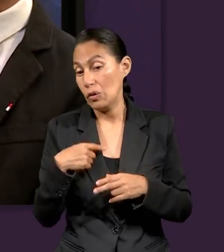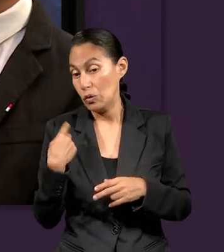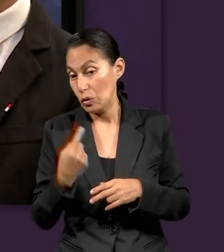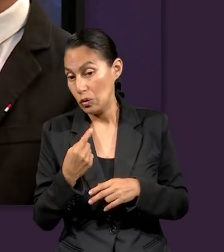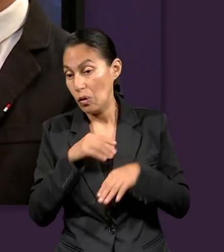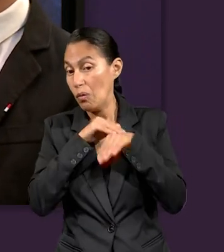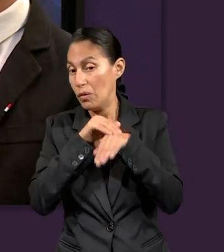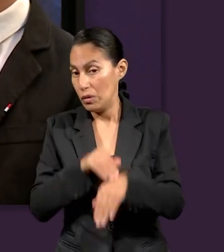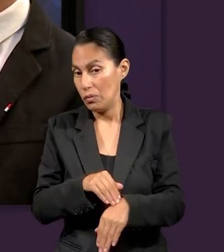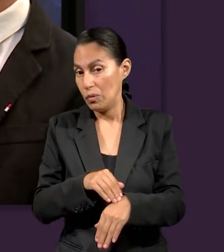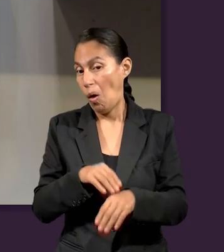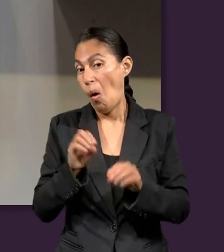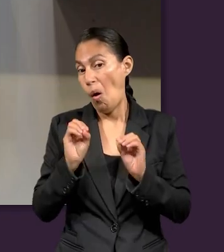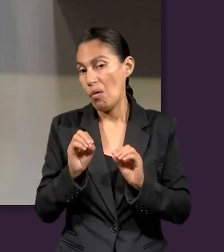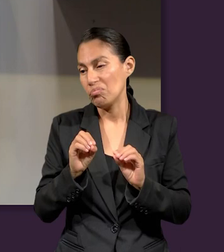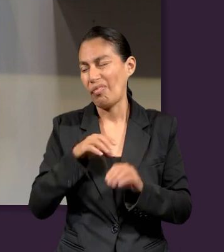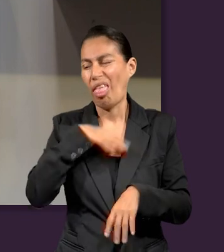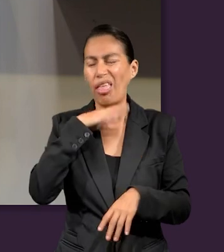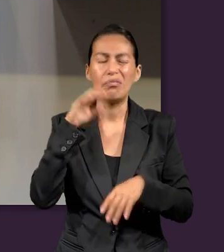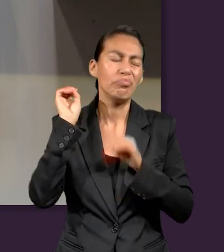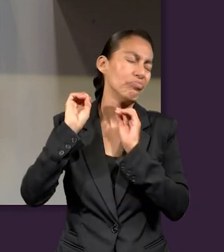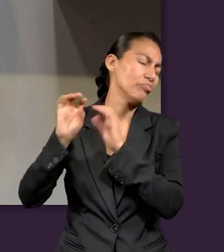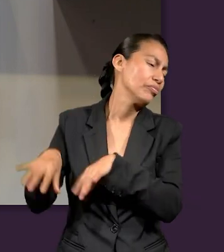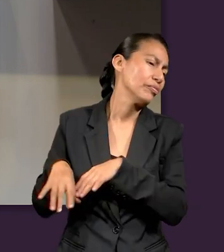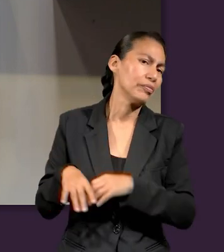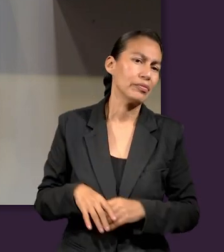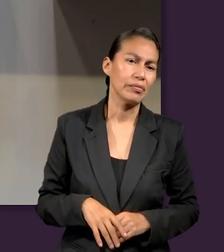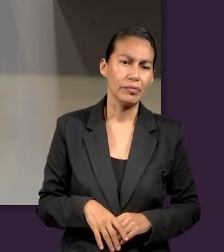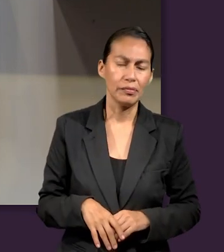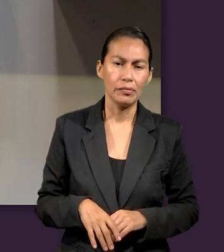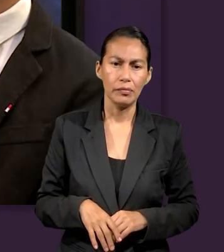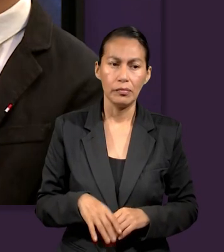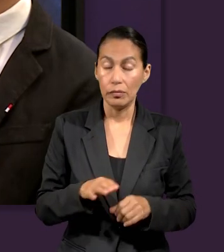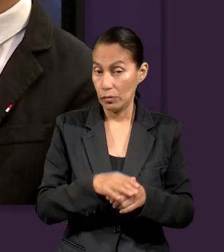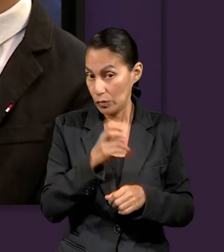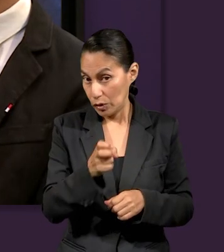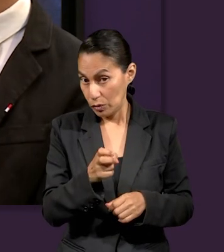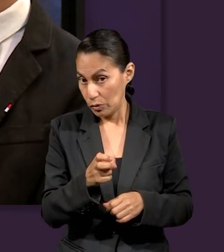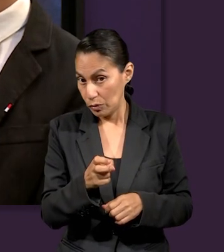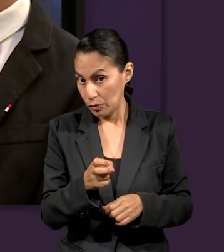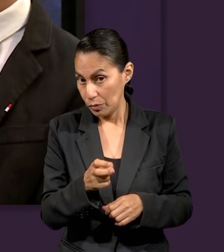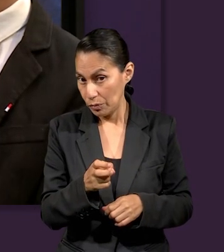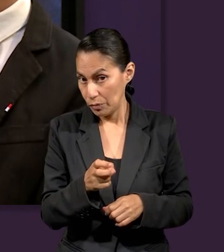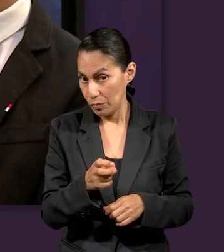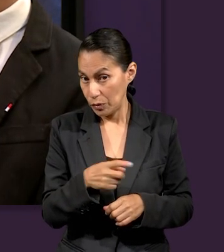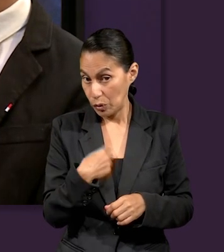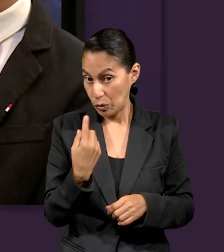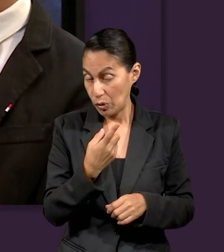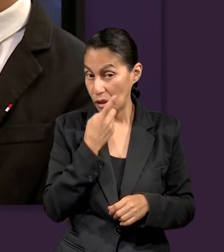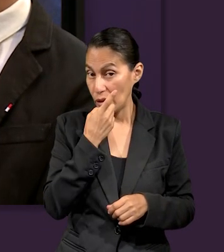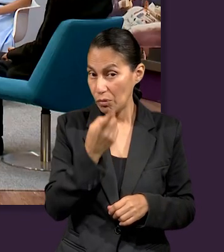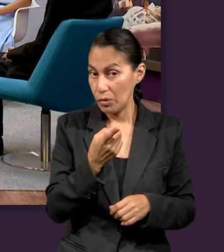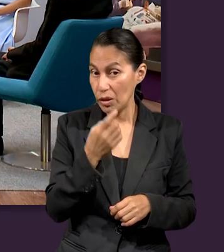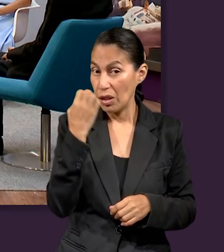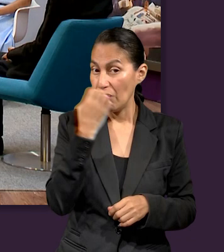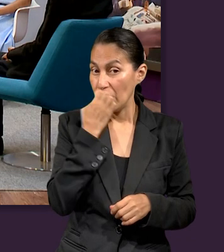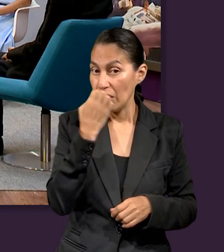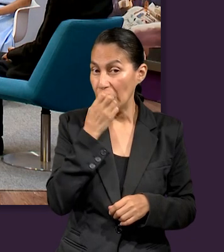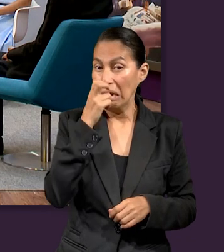o hacemos caso o de plano ya no. Por eso podríamos nosotros decir entonces que